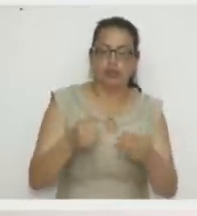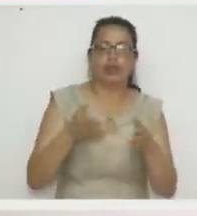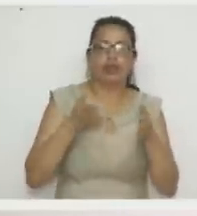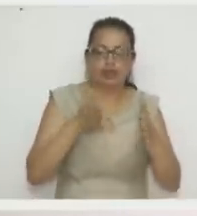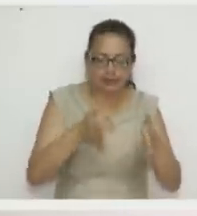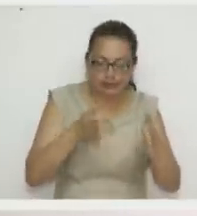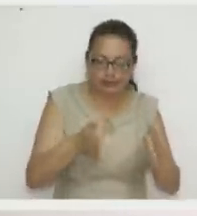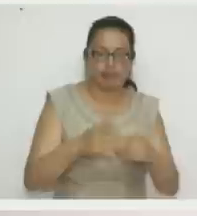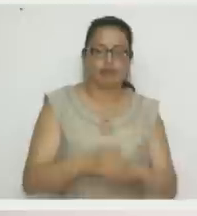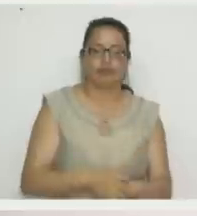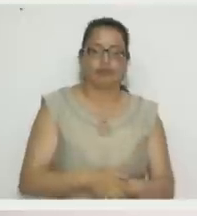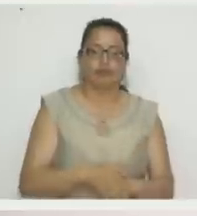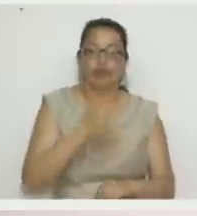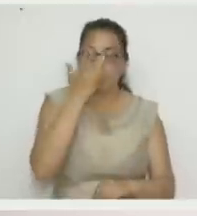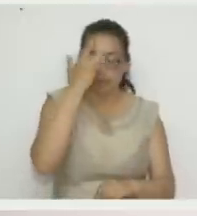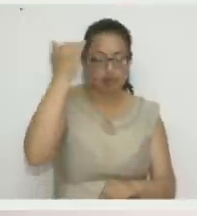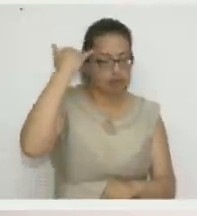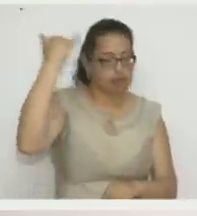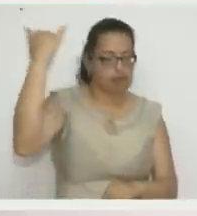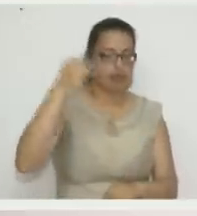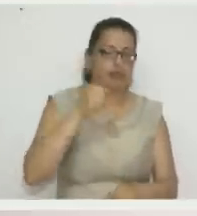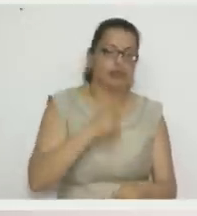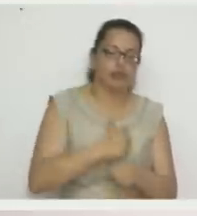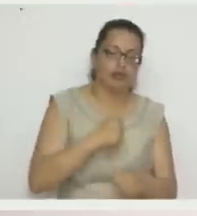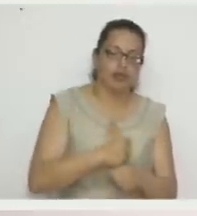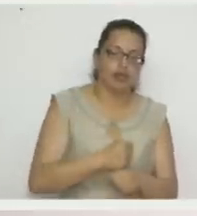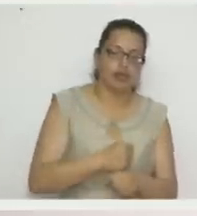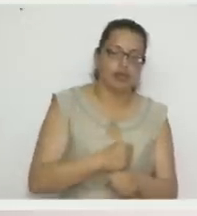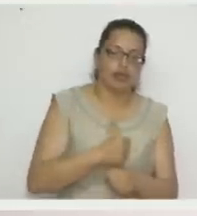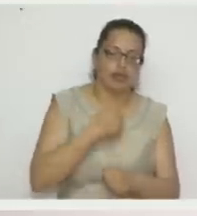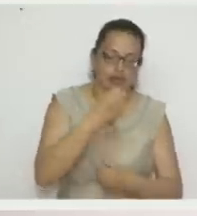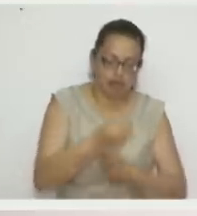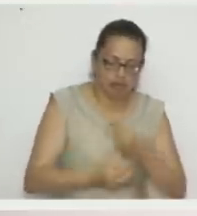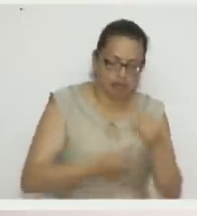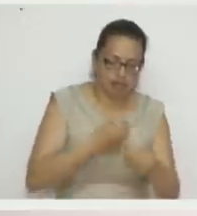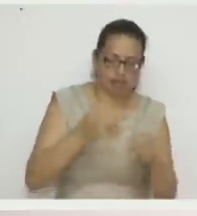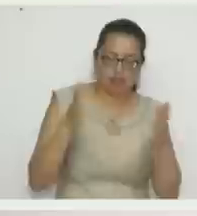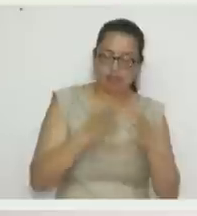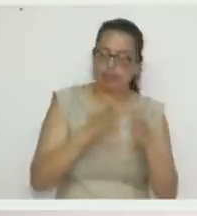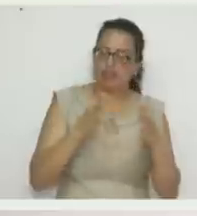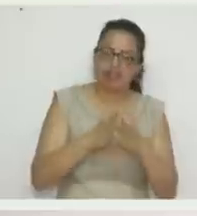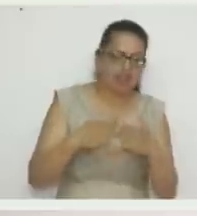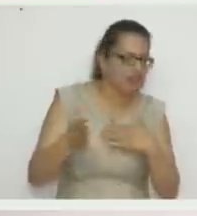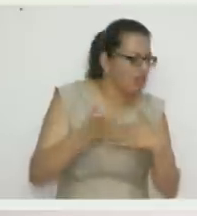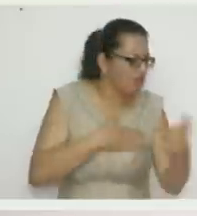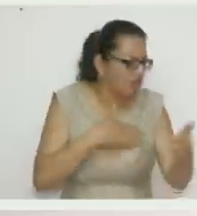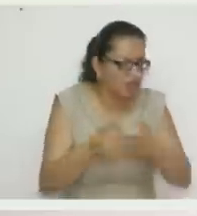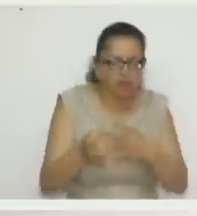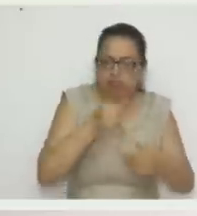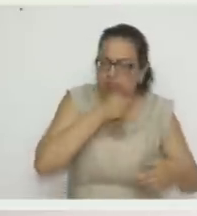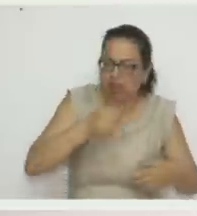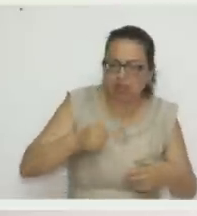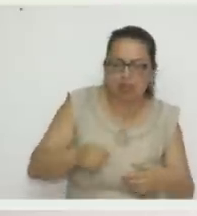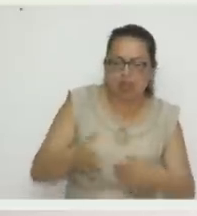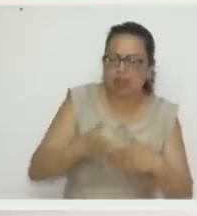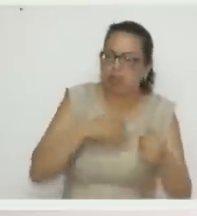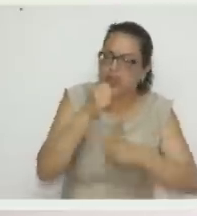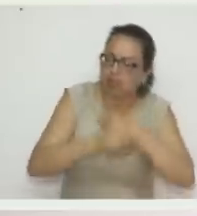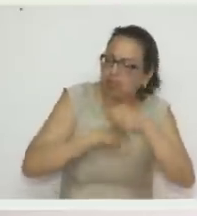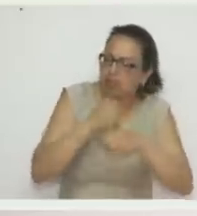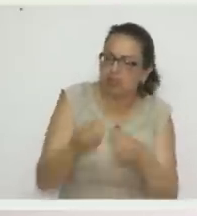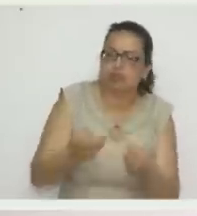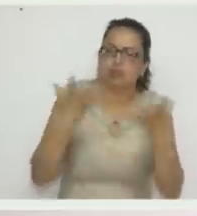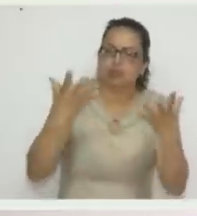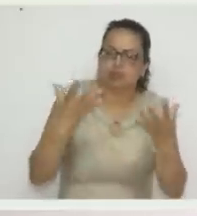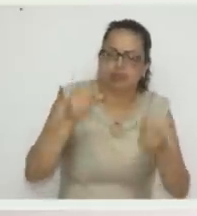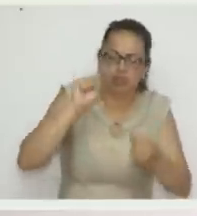capacitarse, porque la idea es esa, sentirnos útiles, así estemos en la edad que tengamos, siempre vamos a estar con